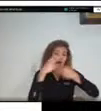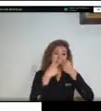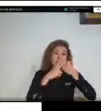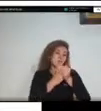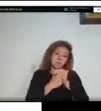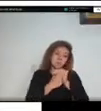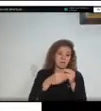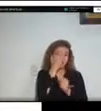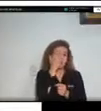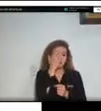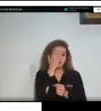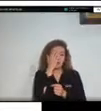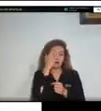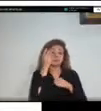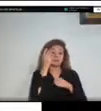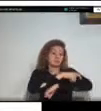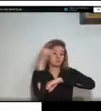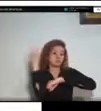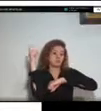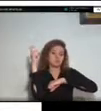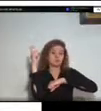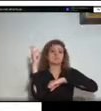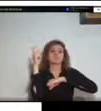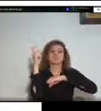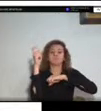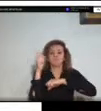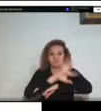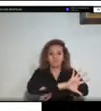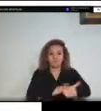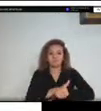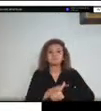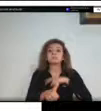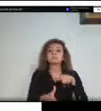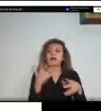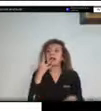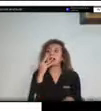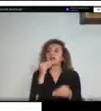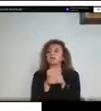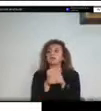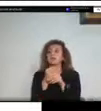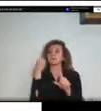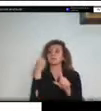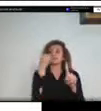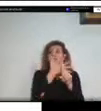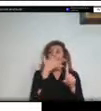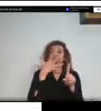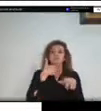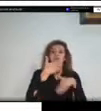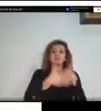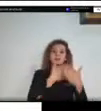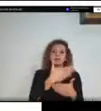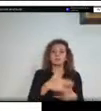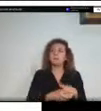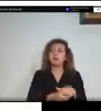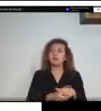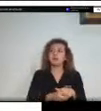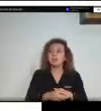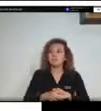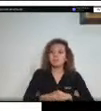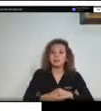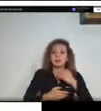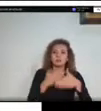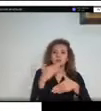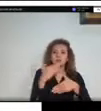sea de crudos y adicionalmente los atentados terroristas que como ustedes sabrán pues escuchan todo el tiempo en las noticias